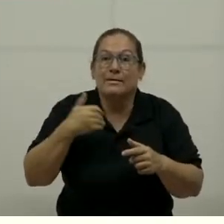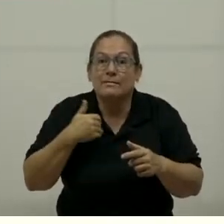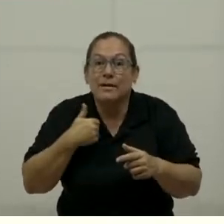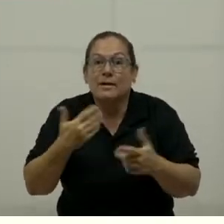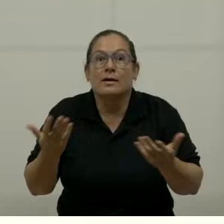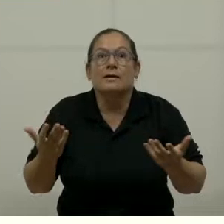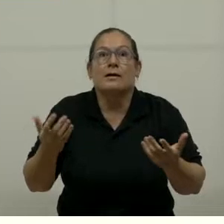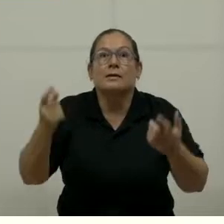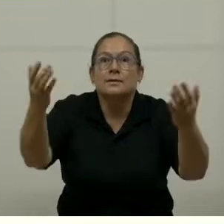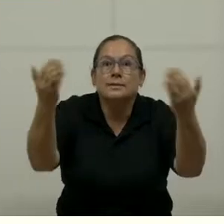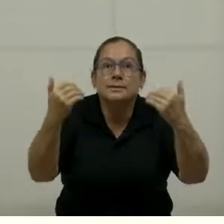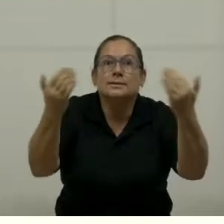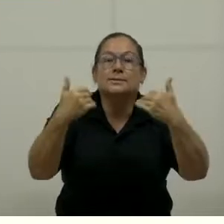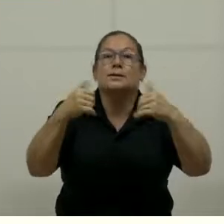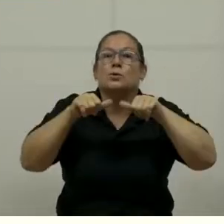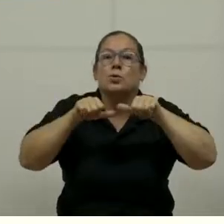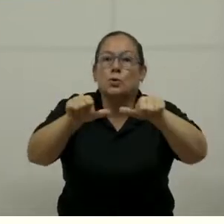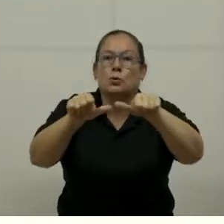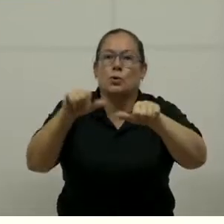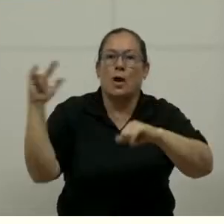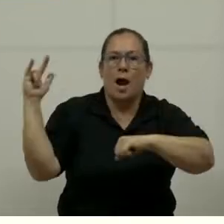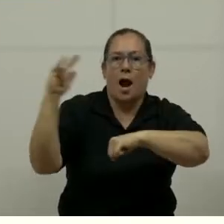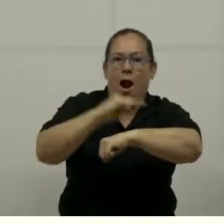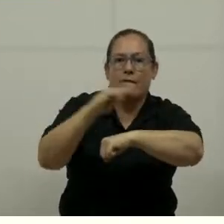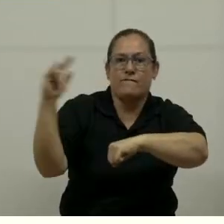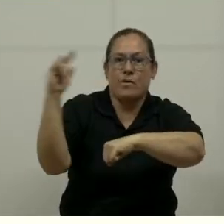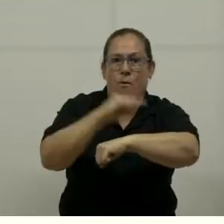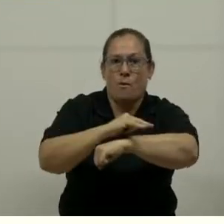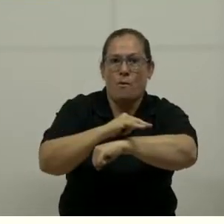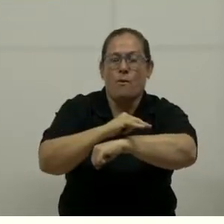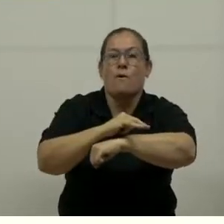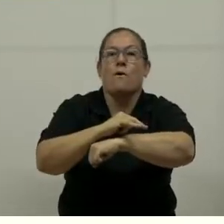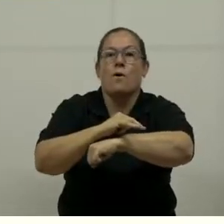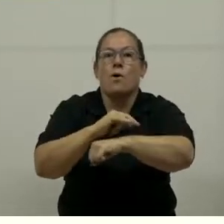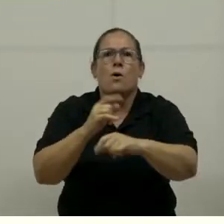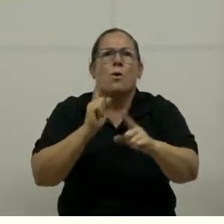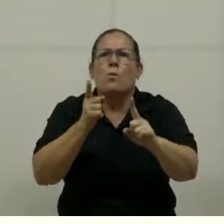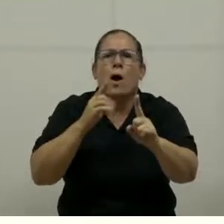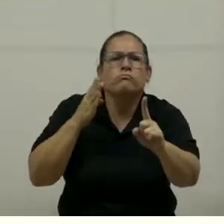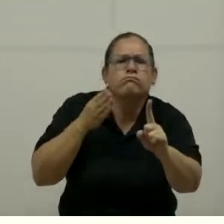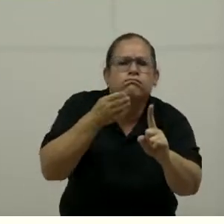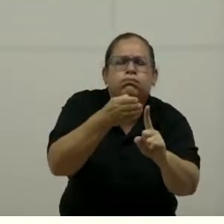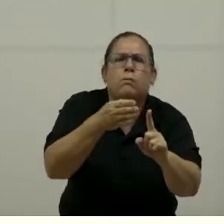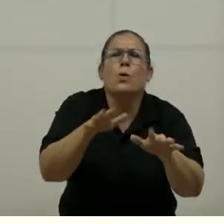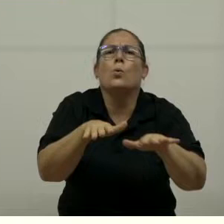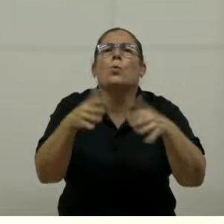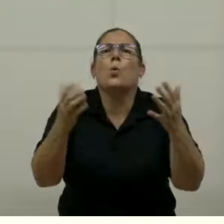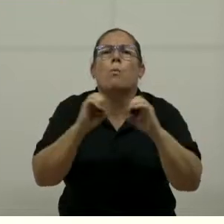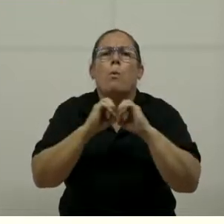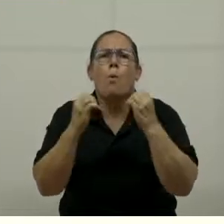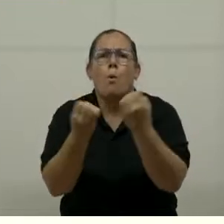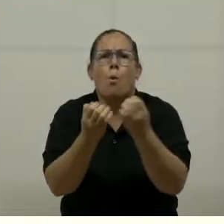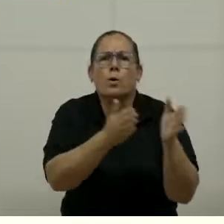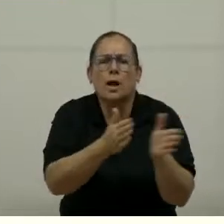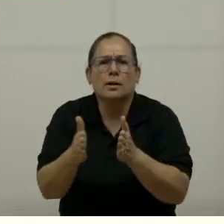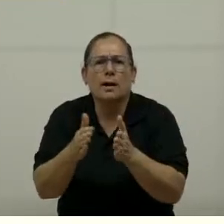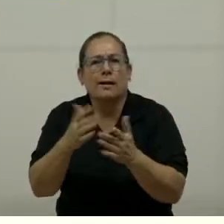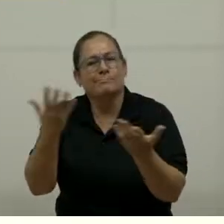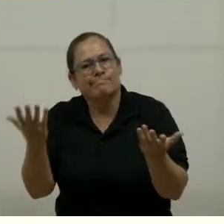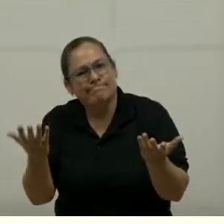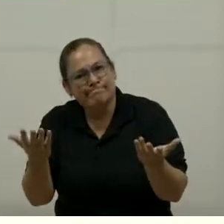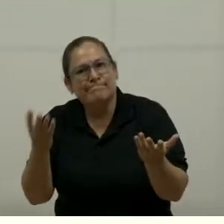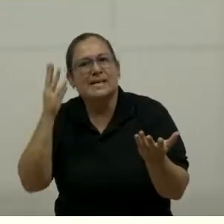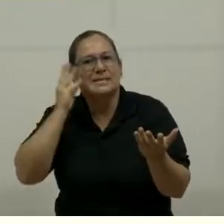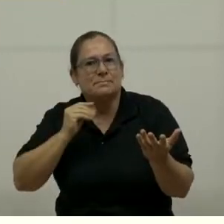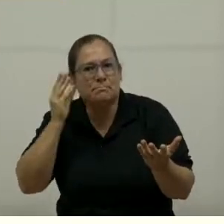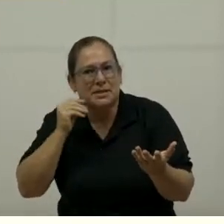viniendo constantemente. La venta del destino, ¿cómo la vamos a organizar? Bueno, alrededor de la experiencia aeronáutica que